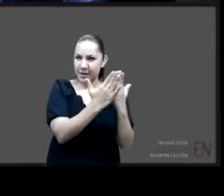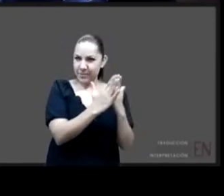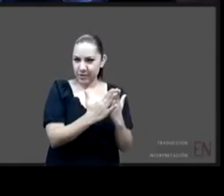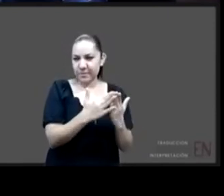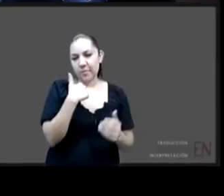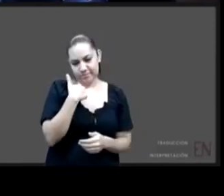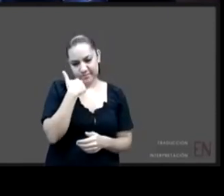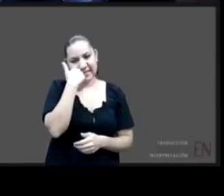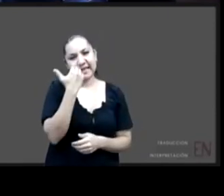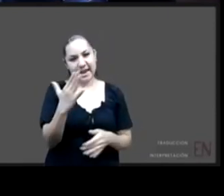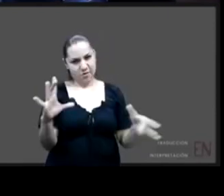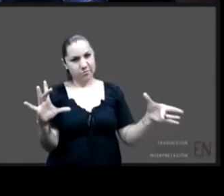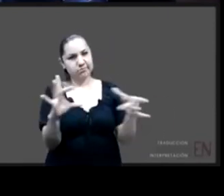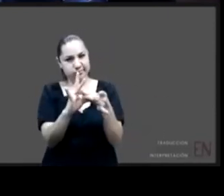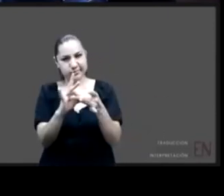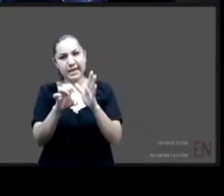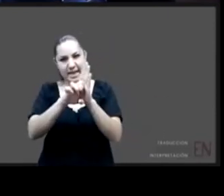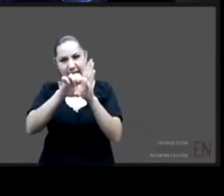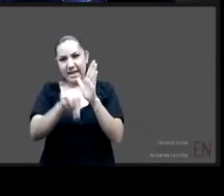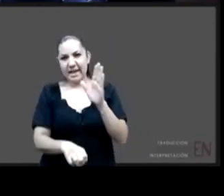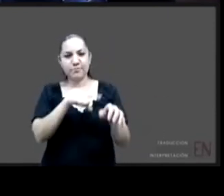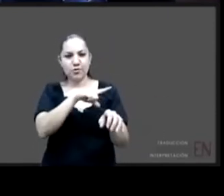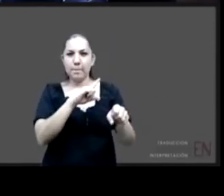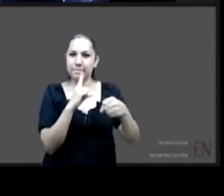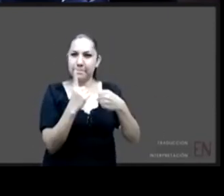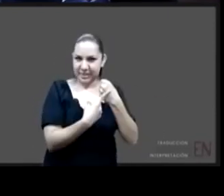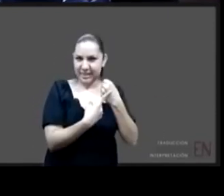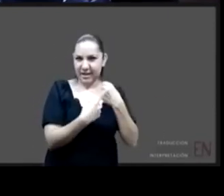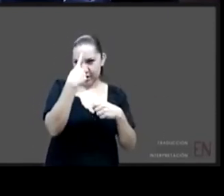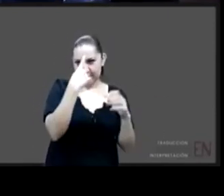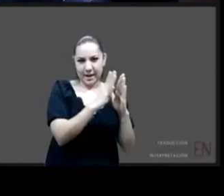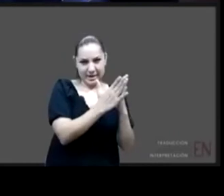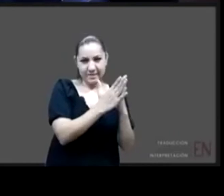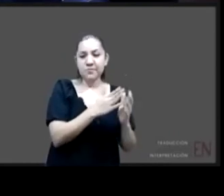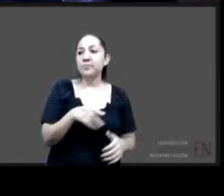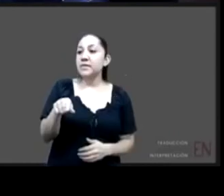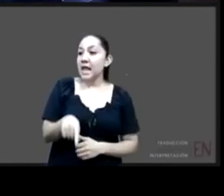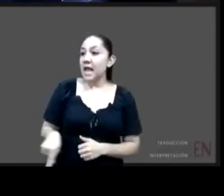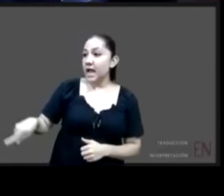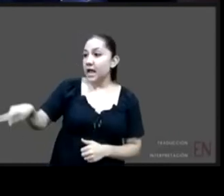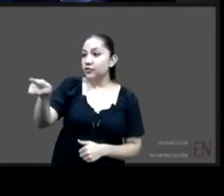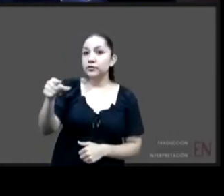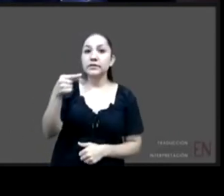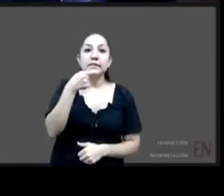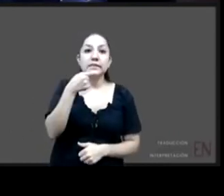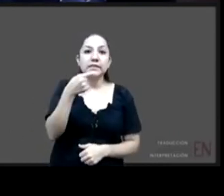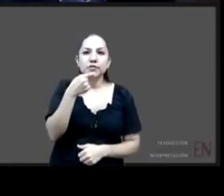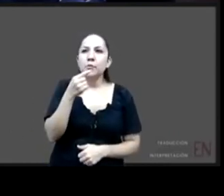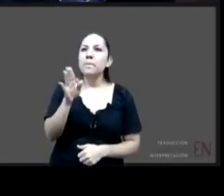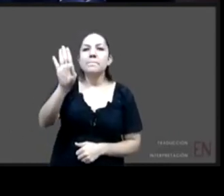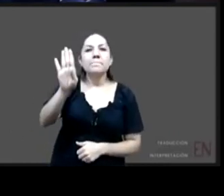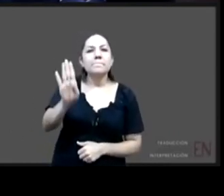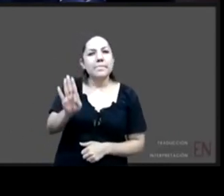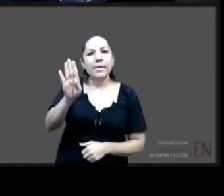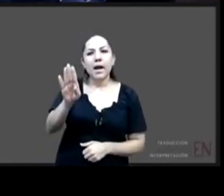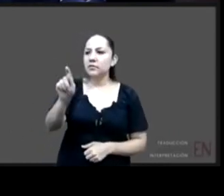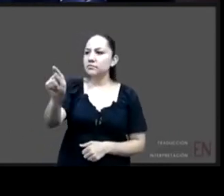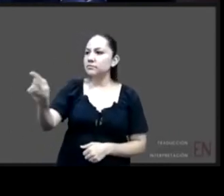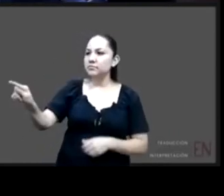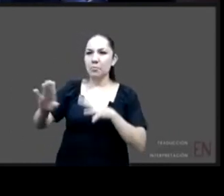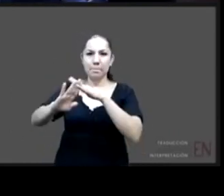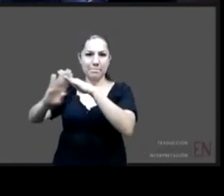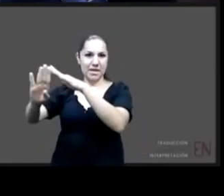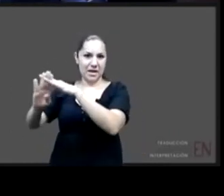metafórica es estos niños son migrantes parte de la migración implica